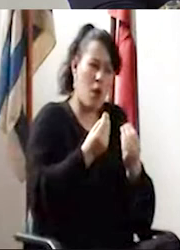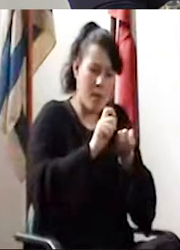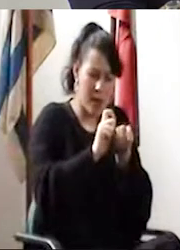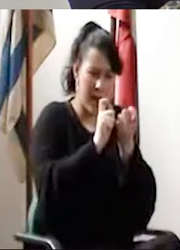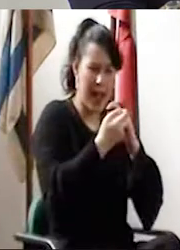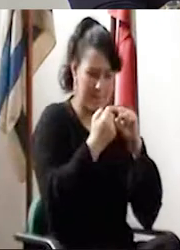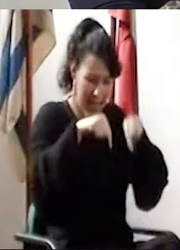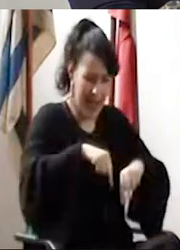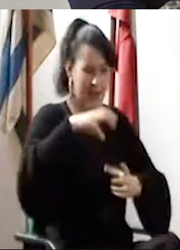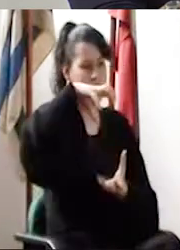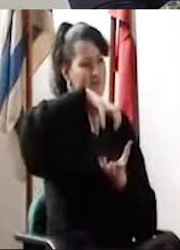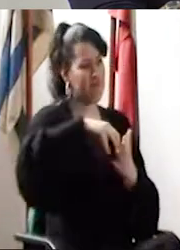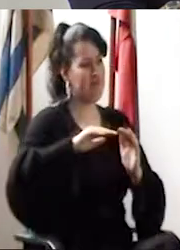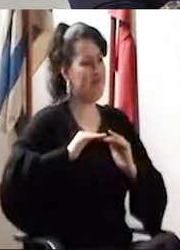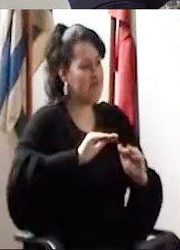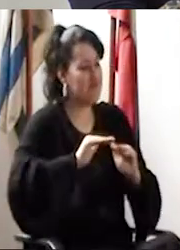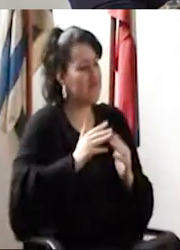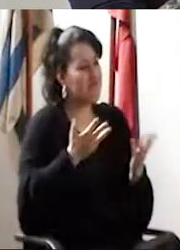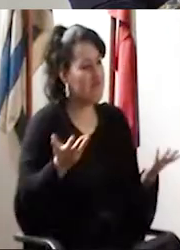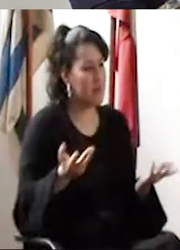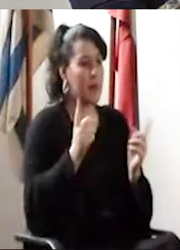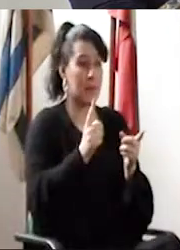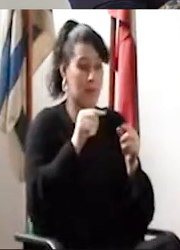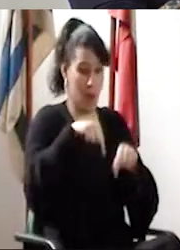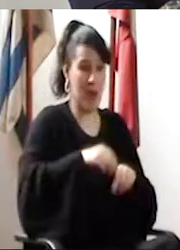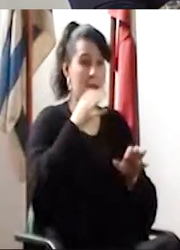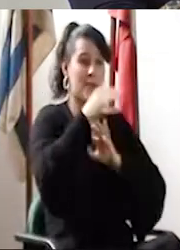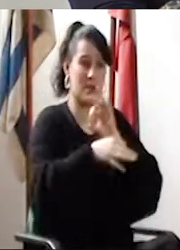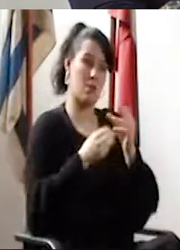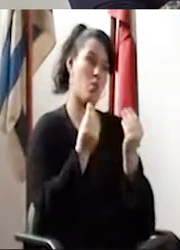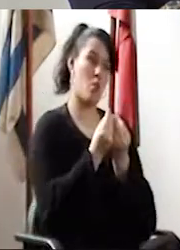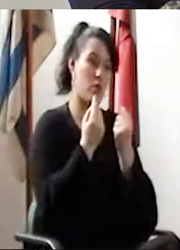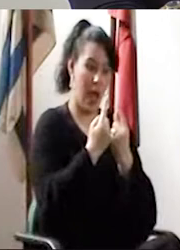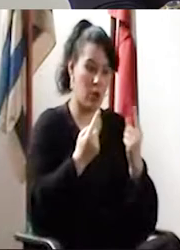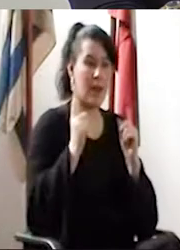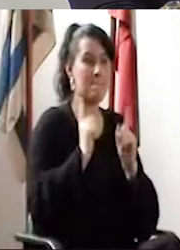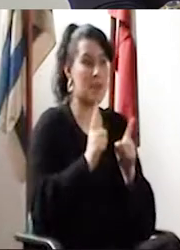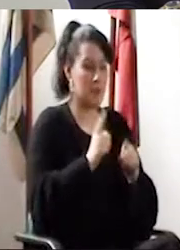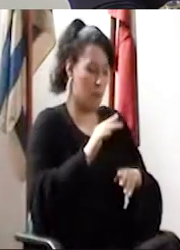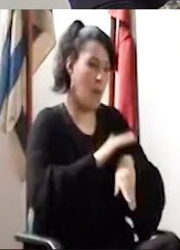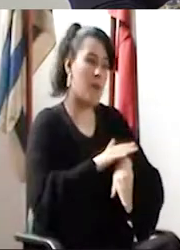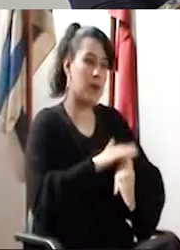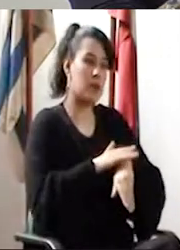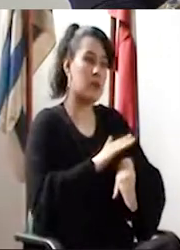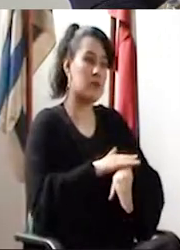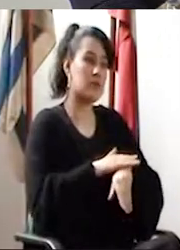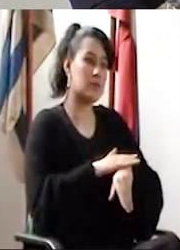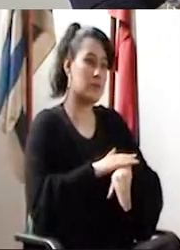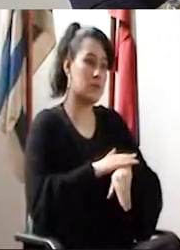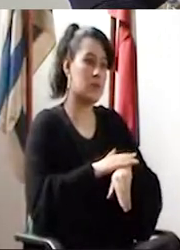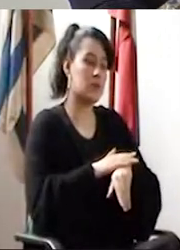¿cómo repercute eso acá en el ISEF? bueno, como les decía hoy, están pasando muchas cosas al mismo tiempo